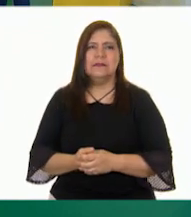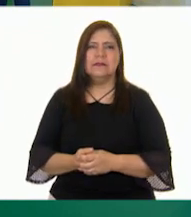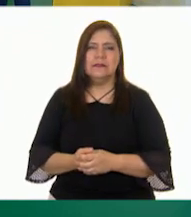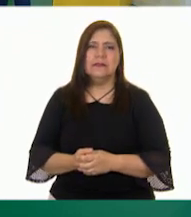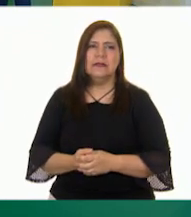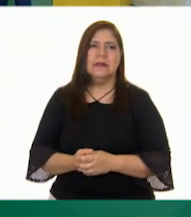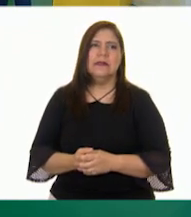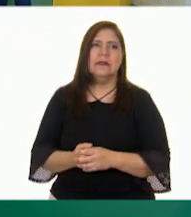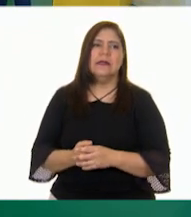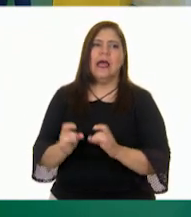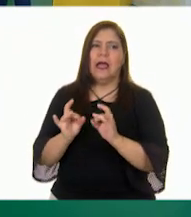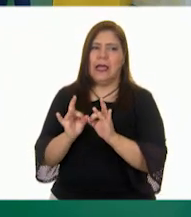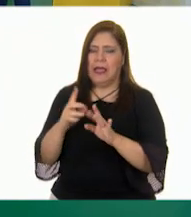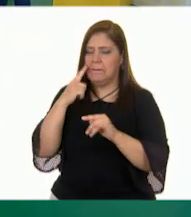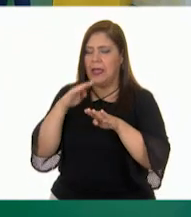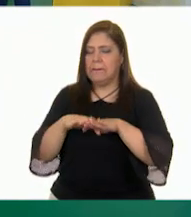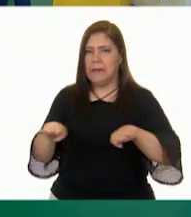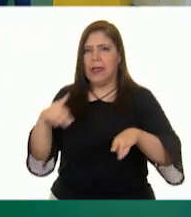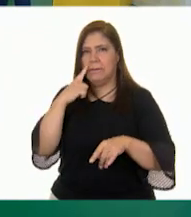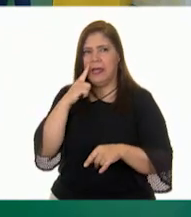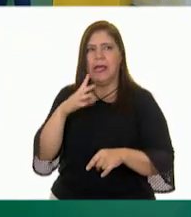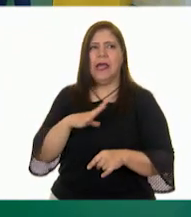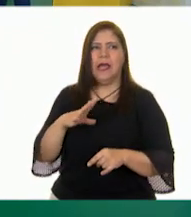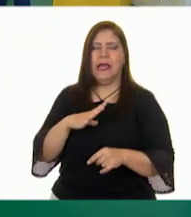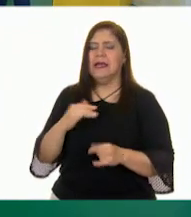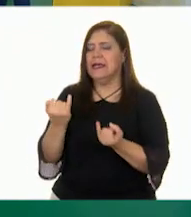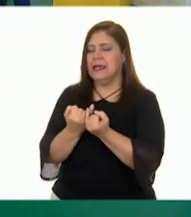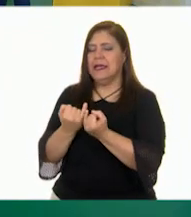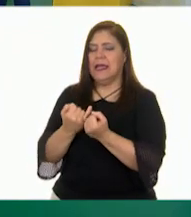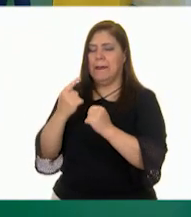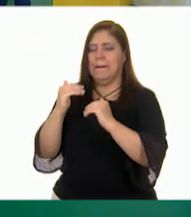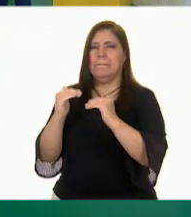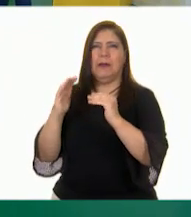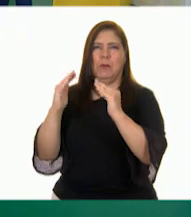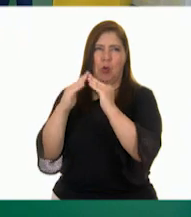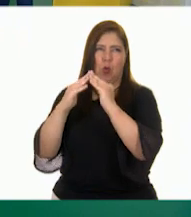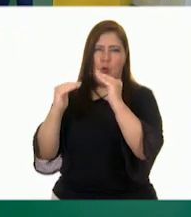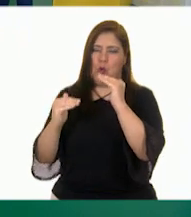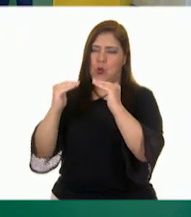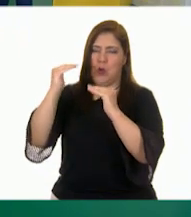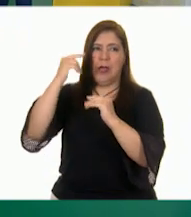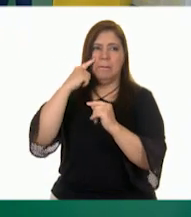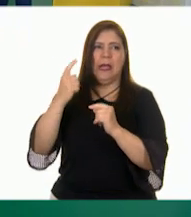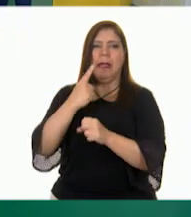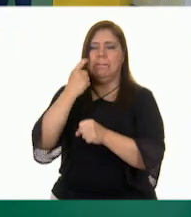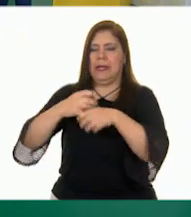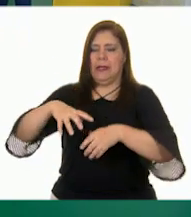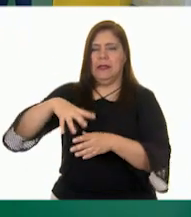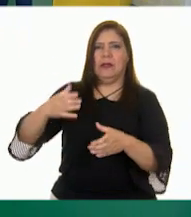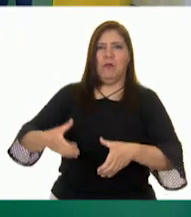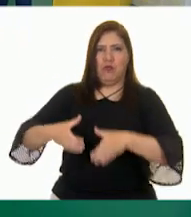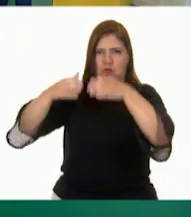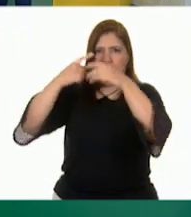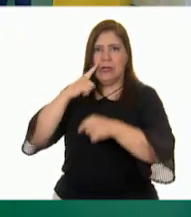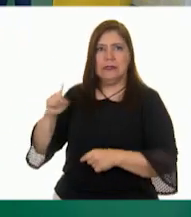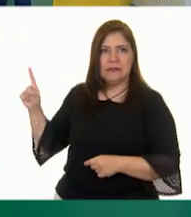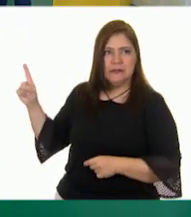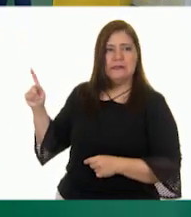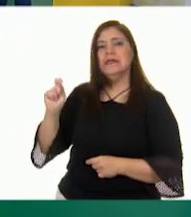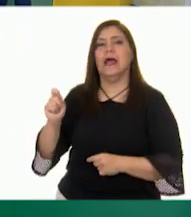En el primer piso está el temor, el cual es una sospecha de que algo